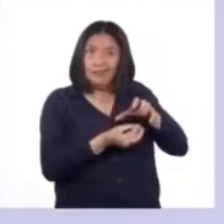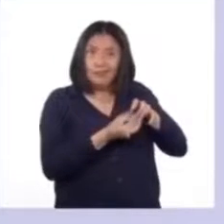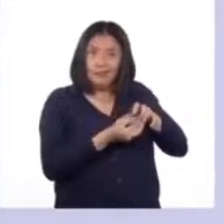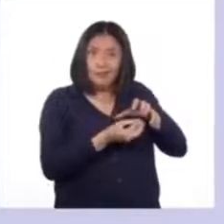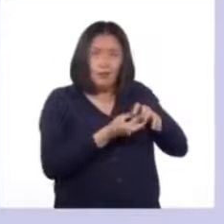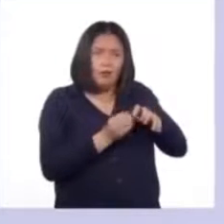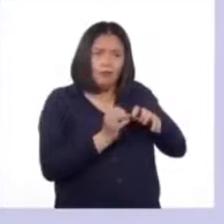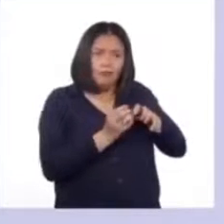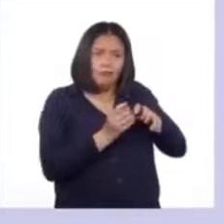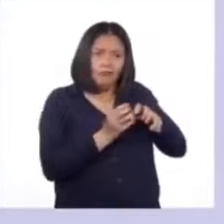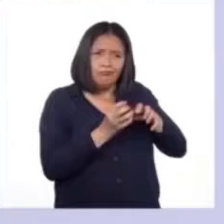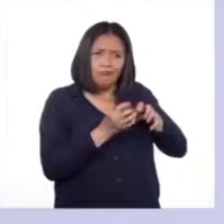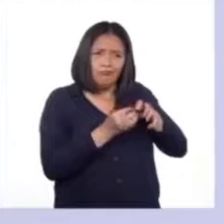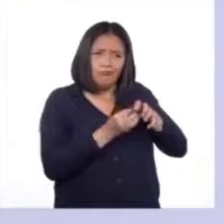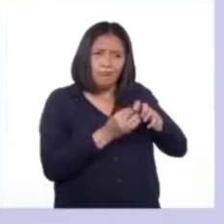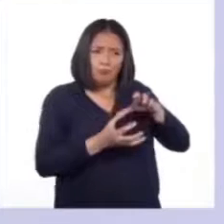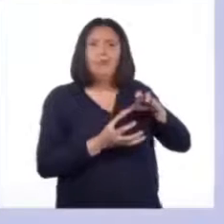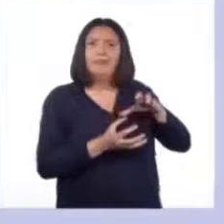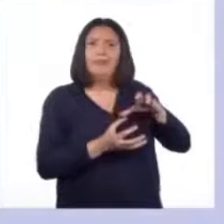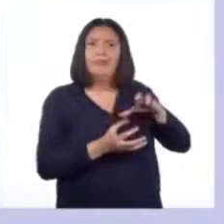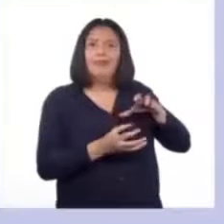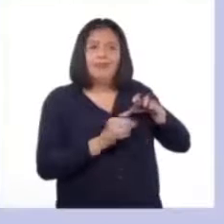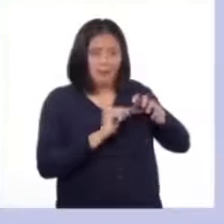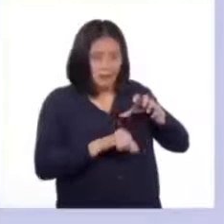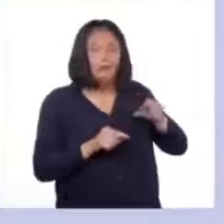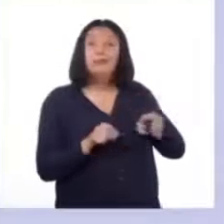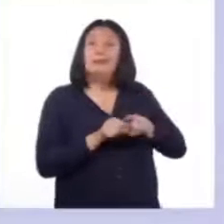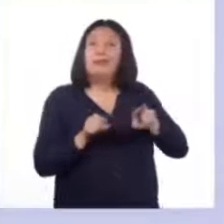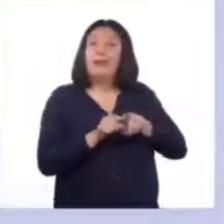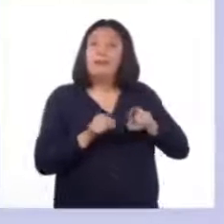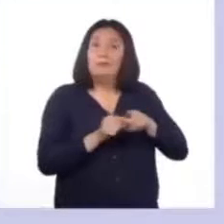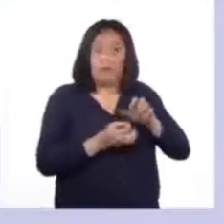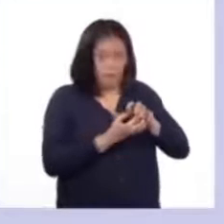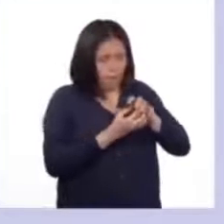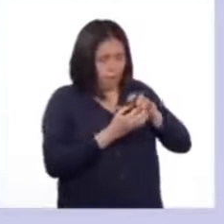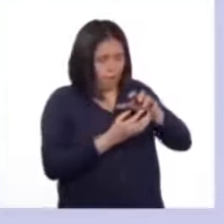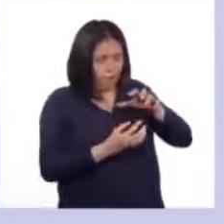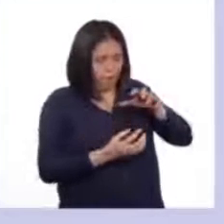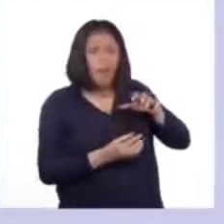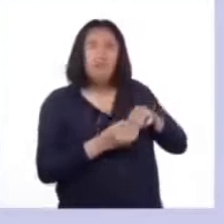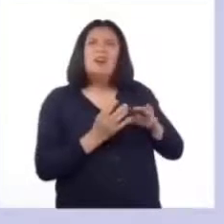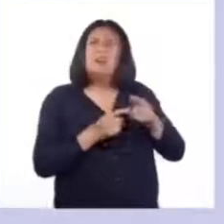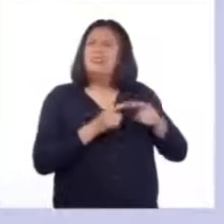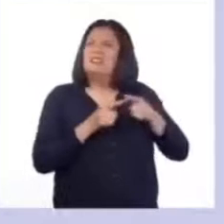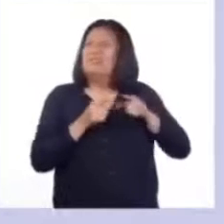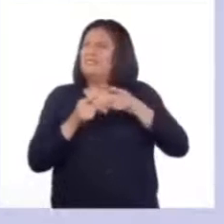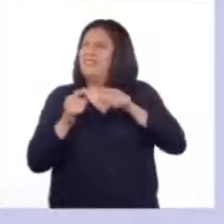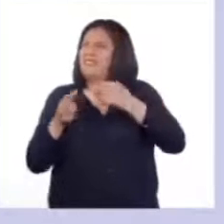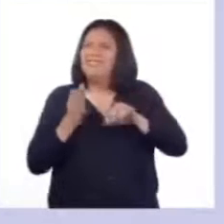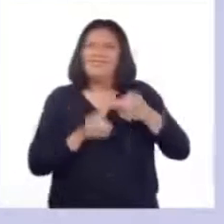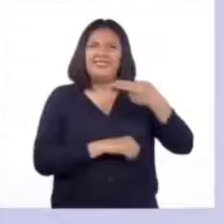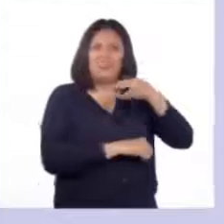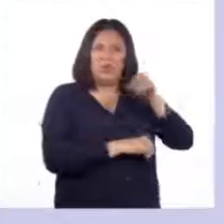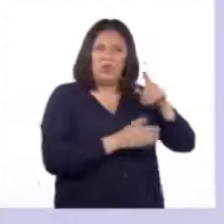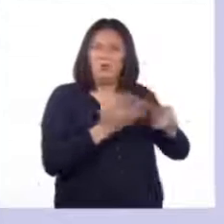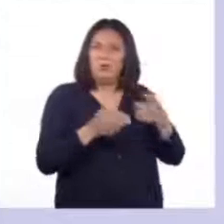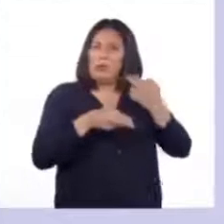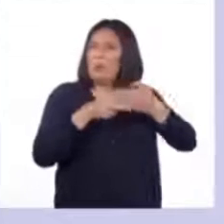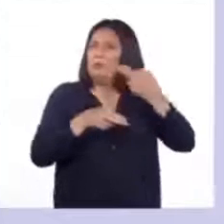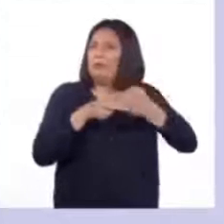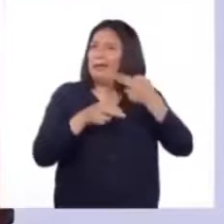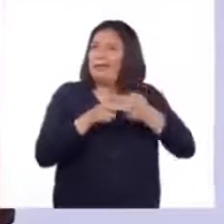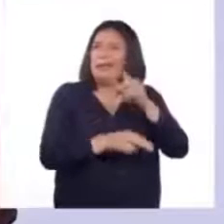puedan madurar y ser liberados. Y además, que el ovario produzca varias hormonas entre ellas, los